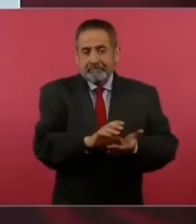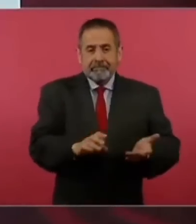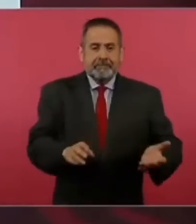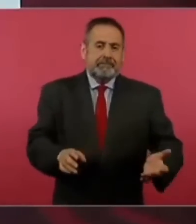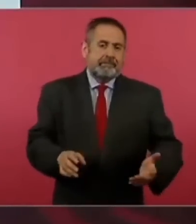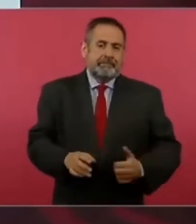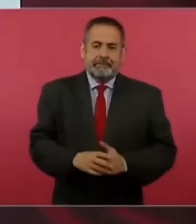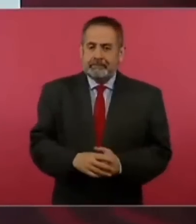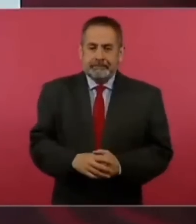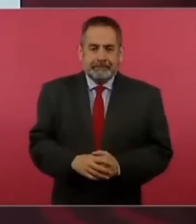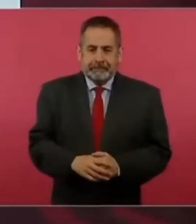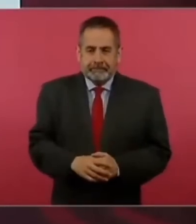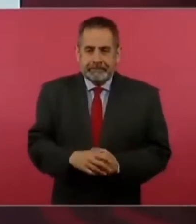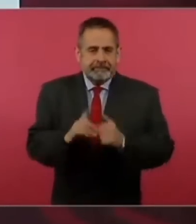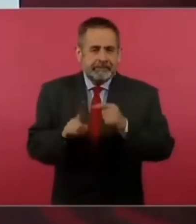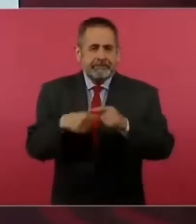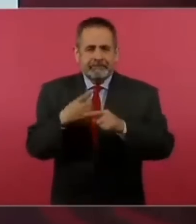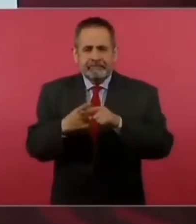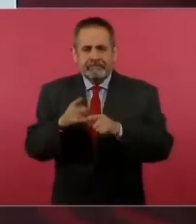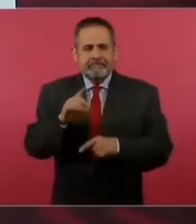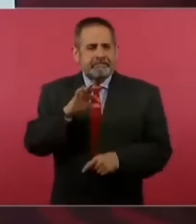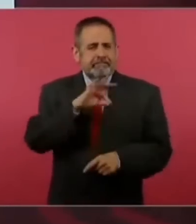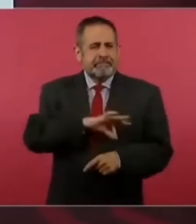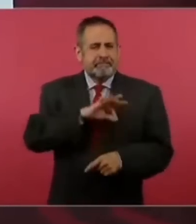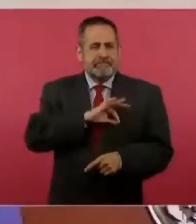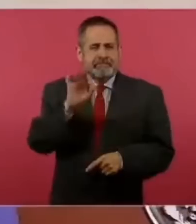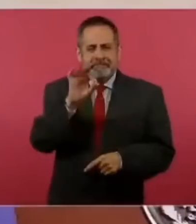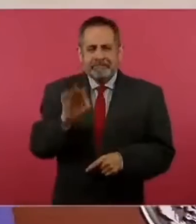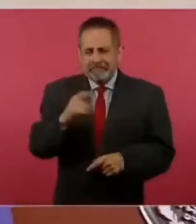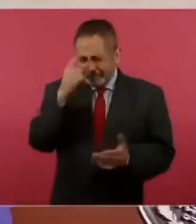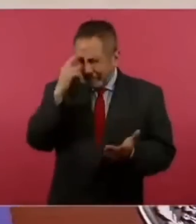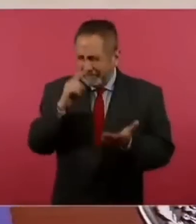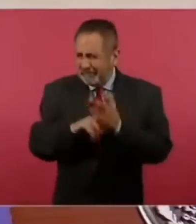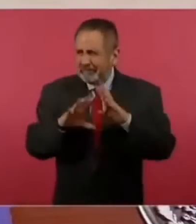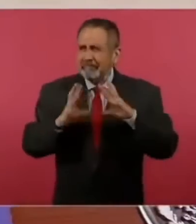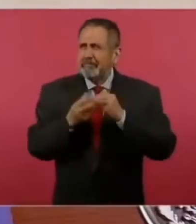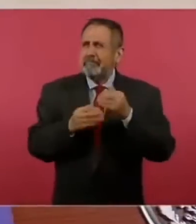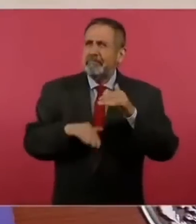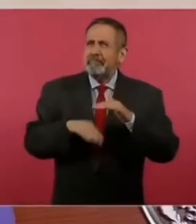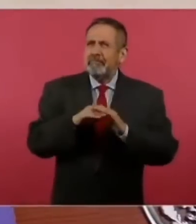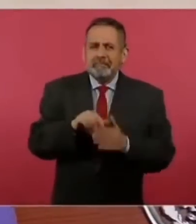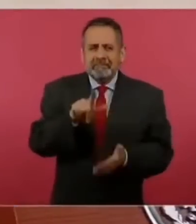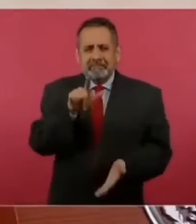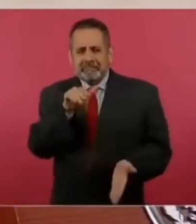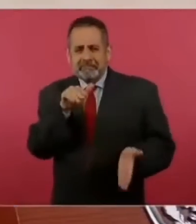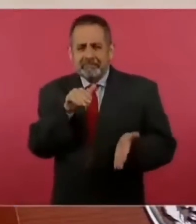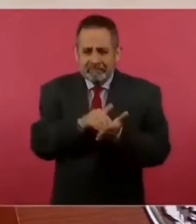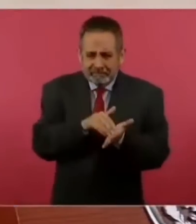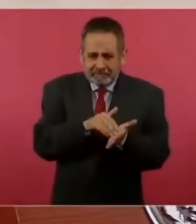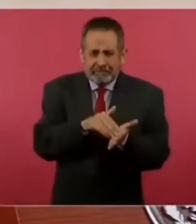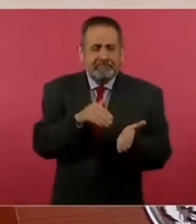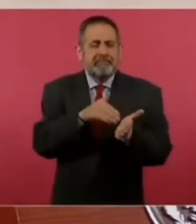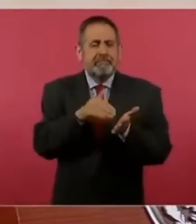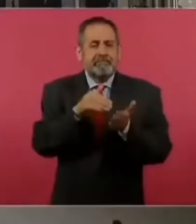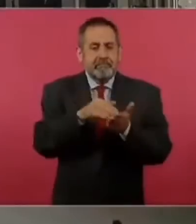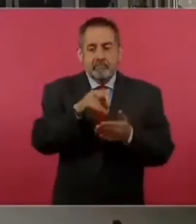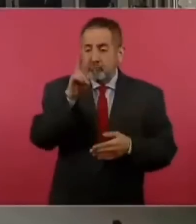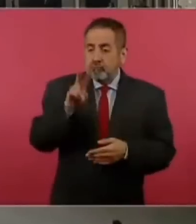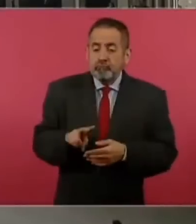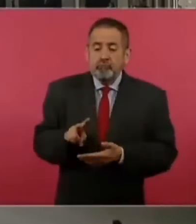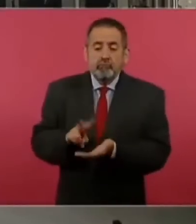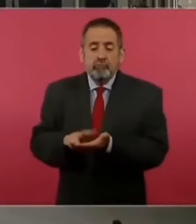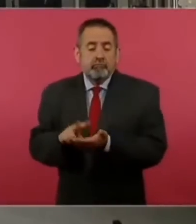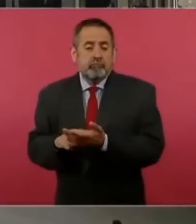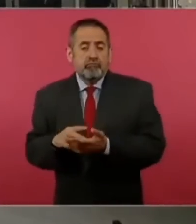más intereses creo que 7 mil millones de algo que costaba